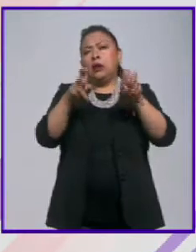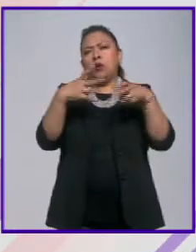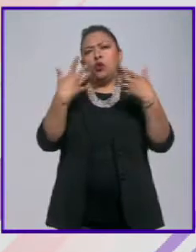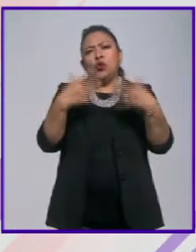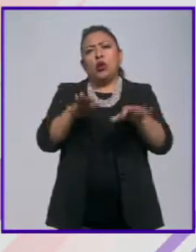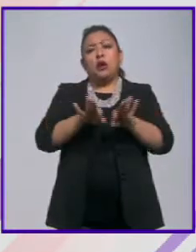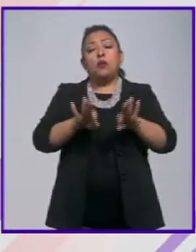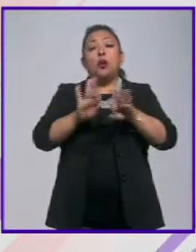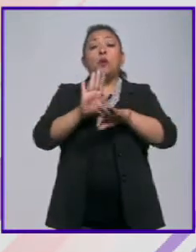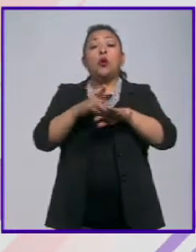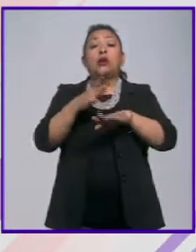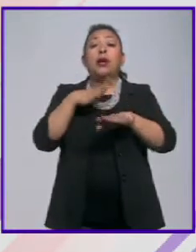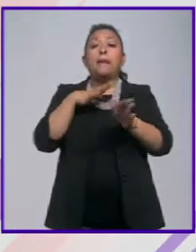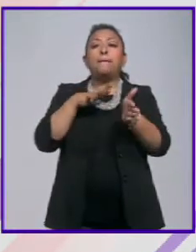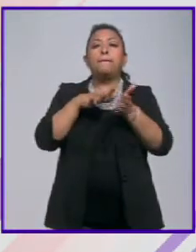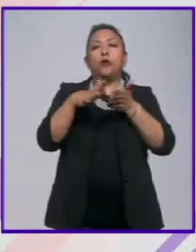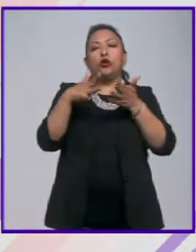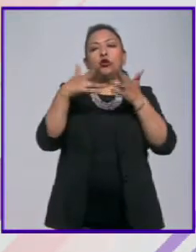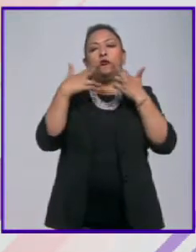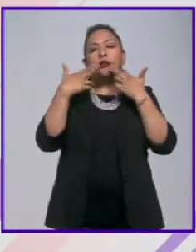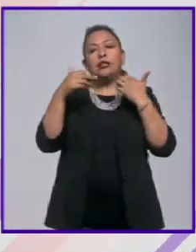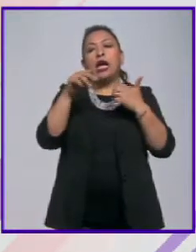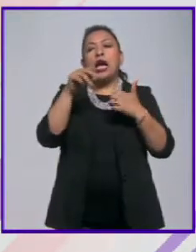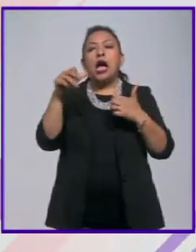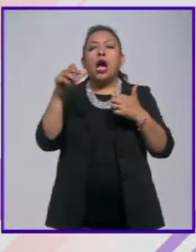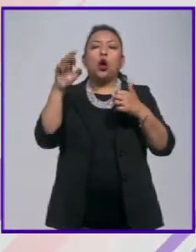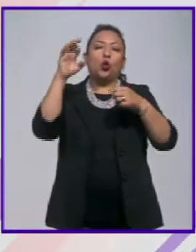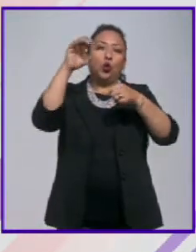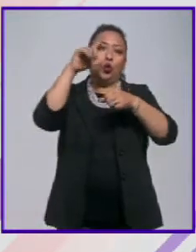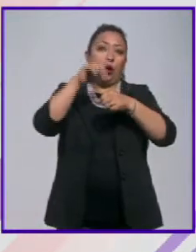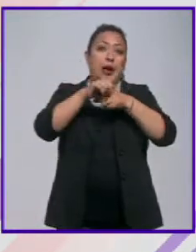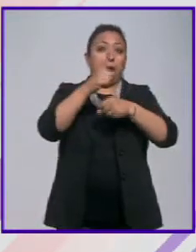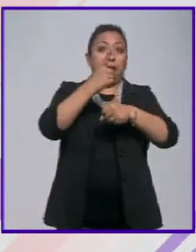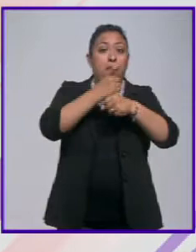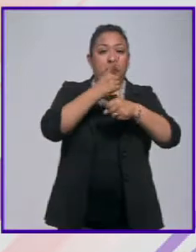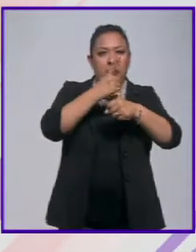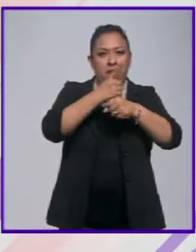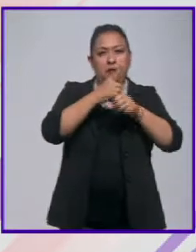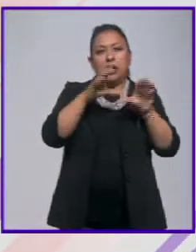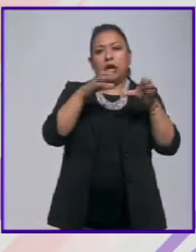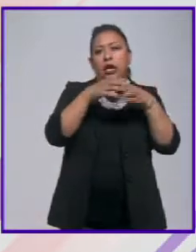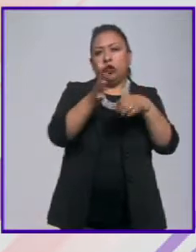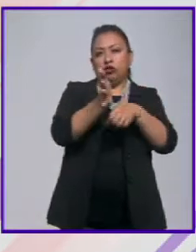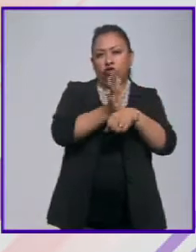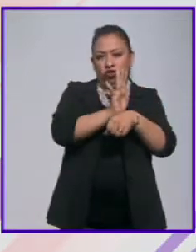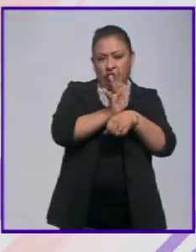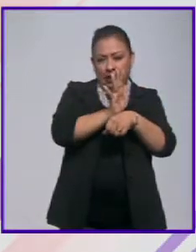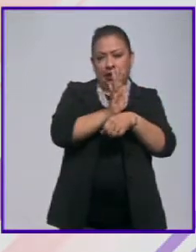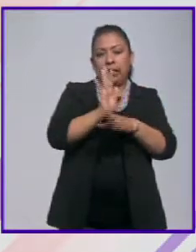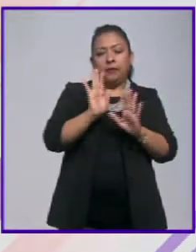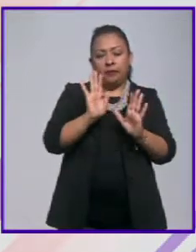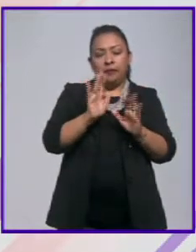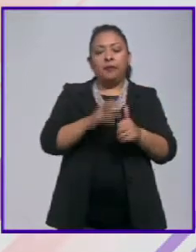desde que se crearon los estímulos fiscales para la creación cultural, primero, en el caso del cine, el